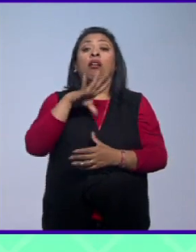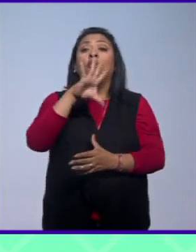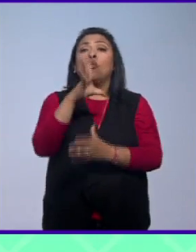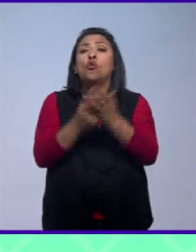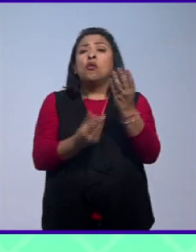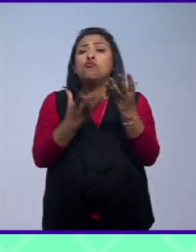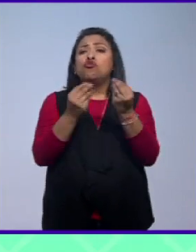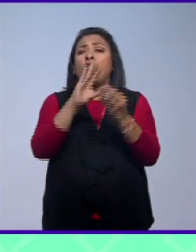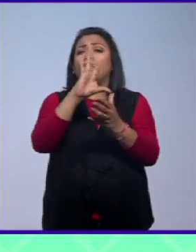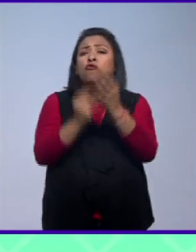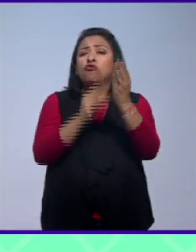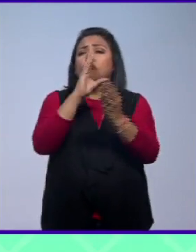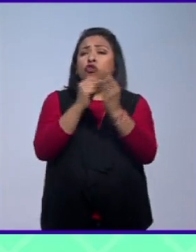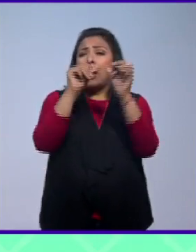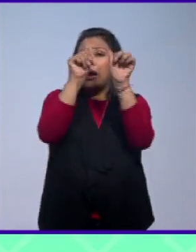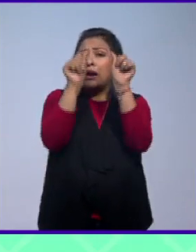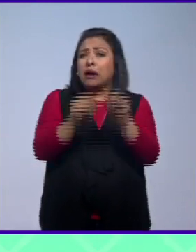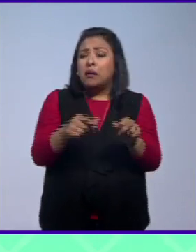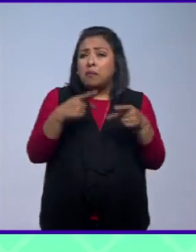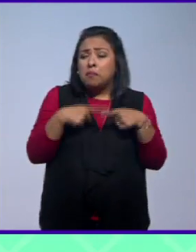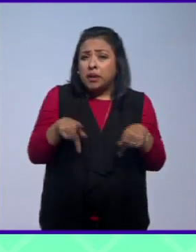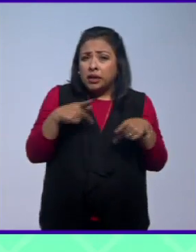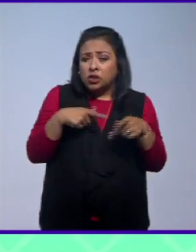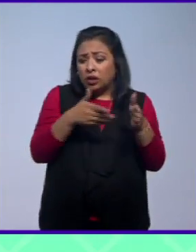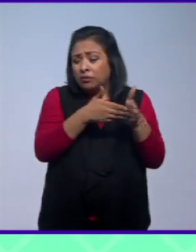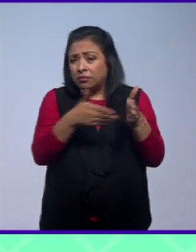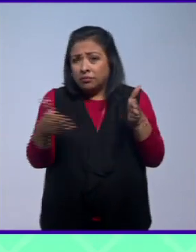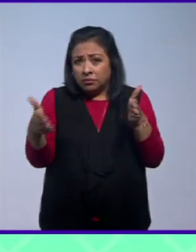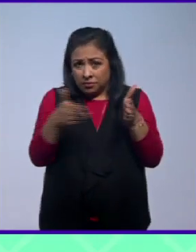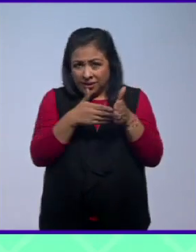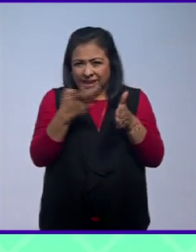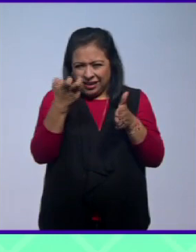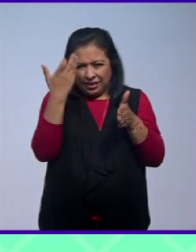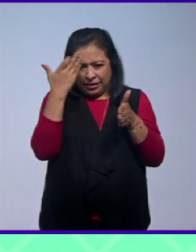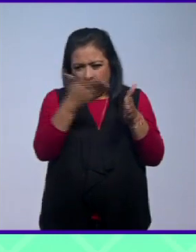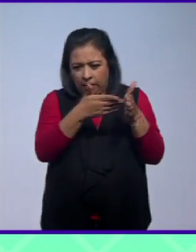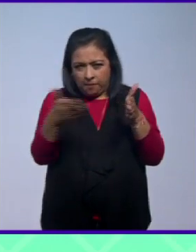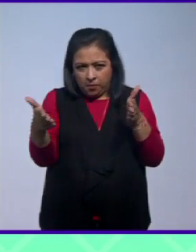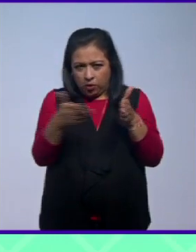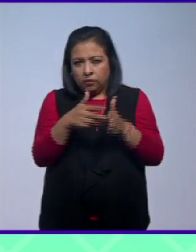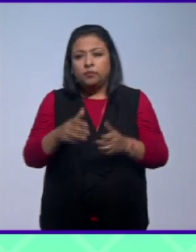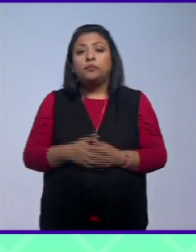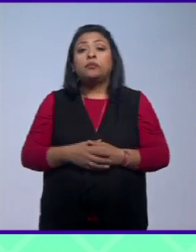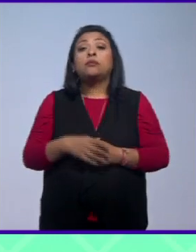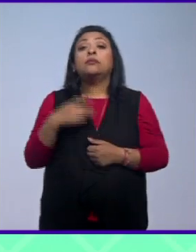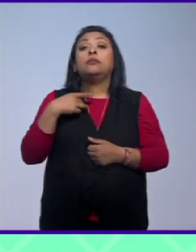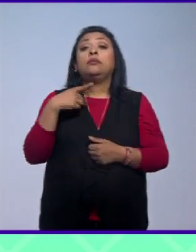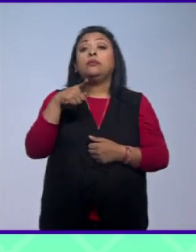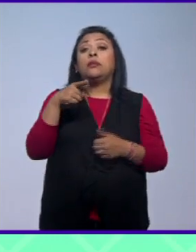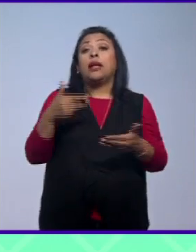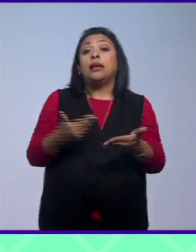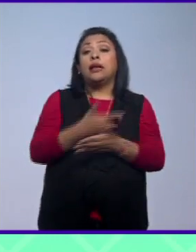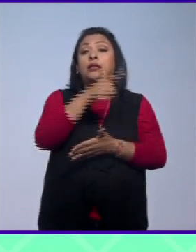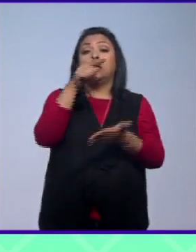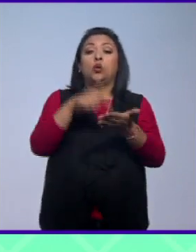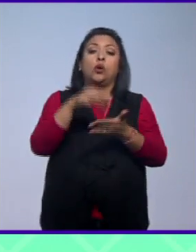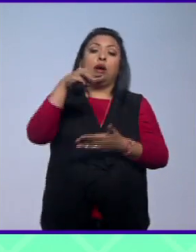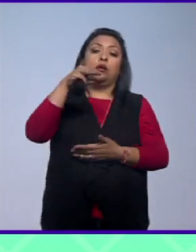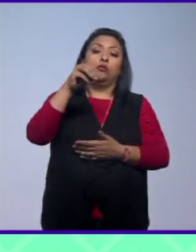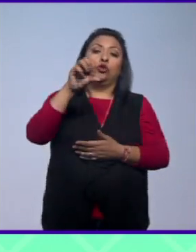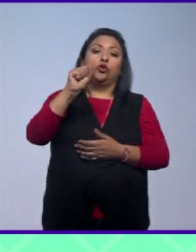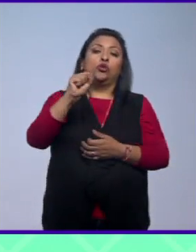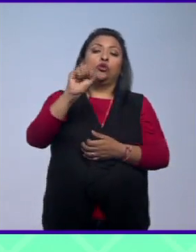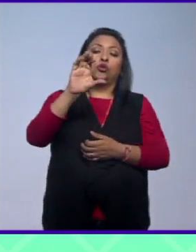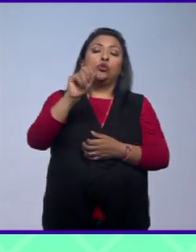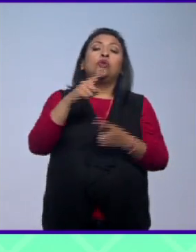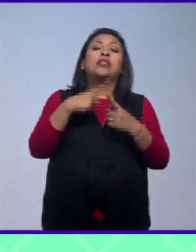de tantos y tantos artistas. Durante este periodo, nace en Moscú, Vladimir